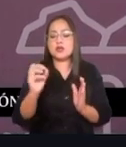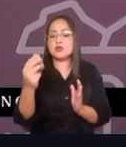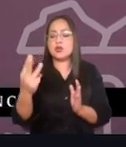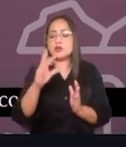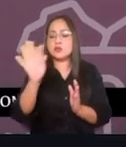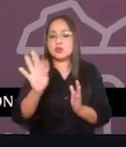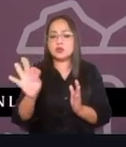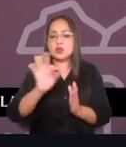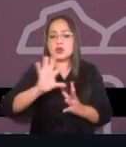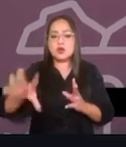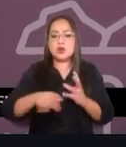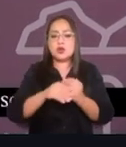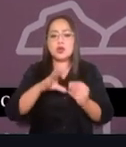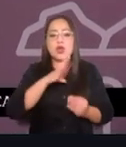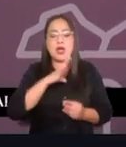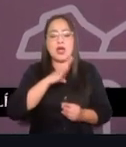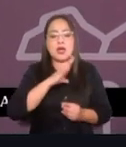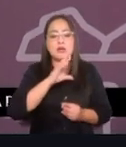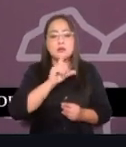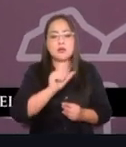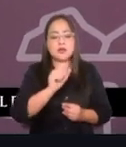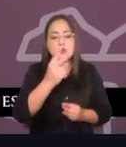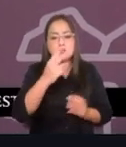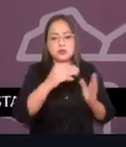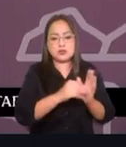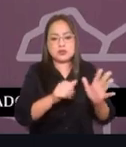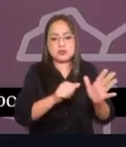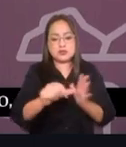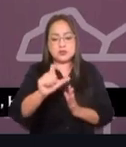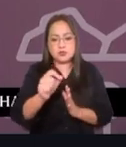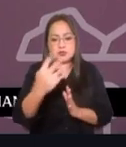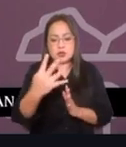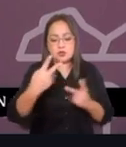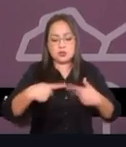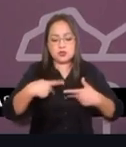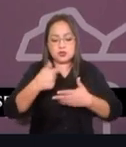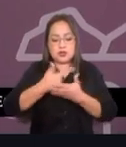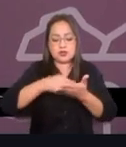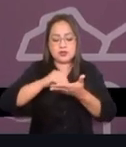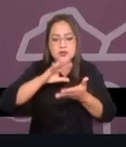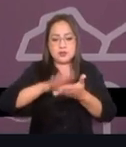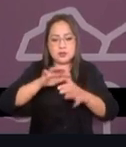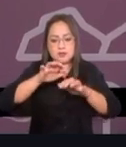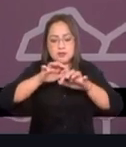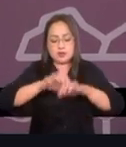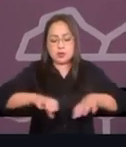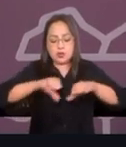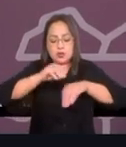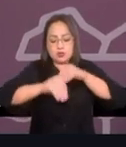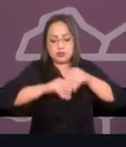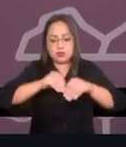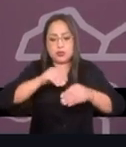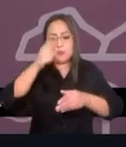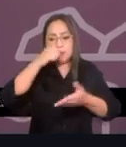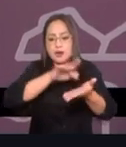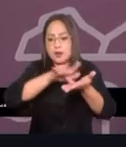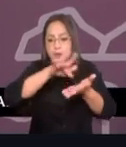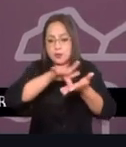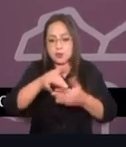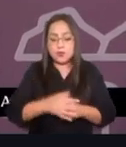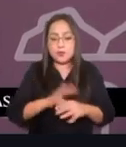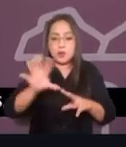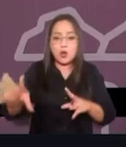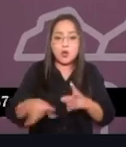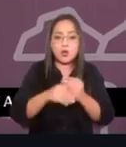.674 productores inscritos en el sistema de estímulos, de un total de